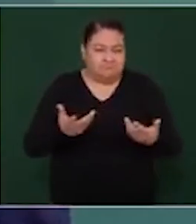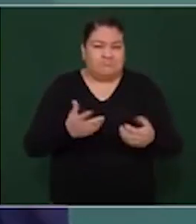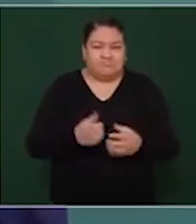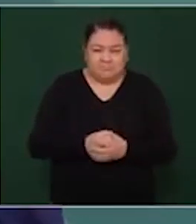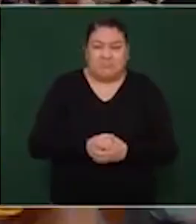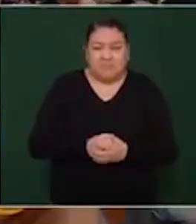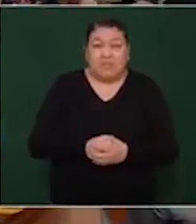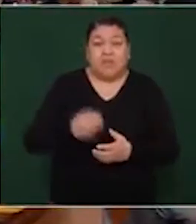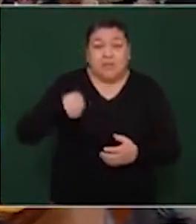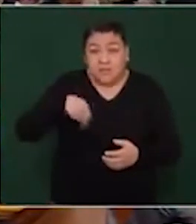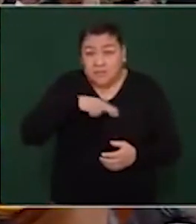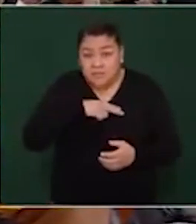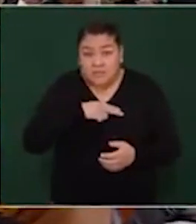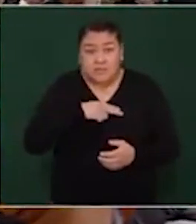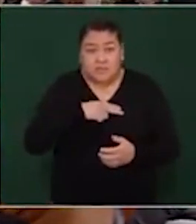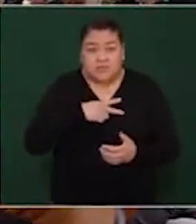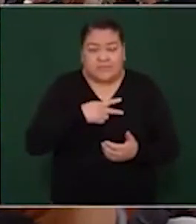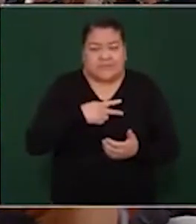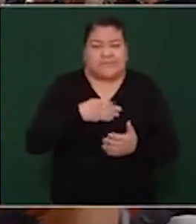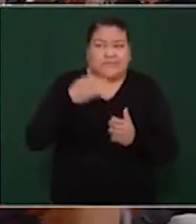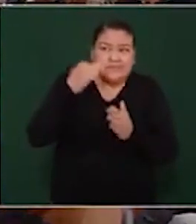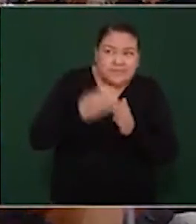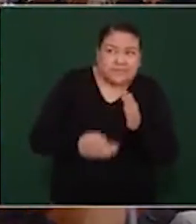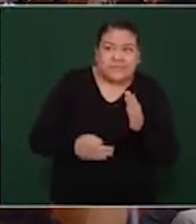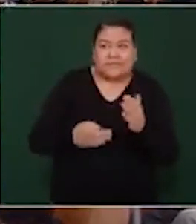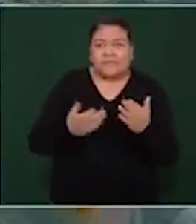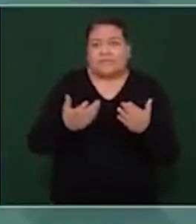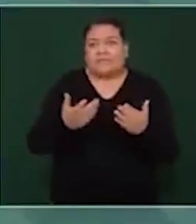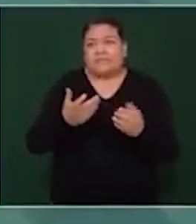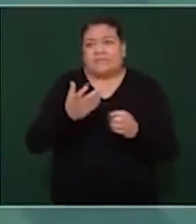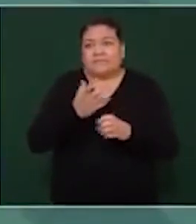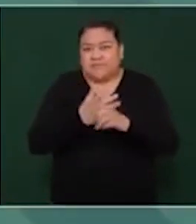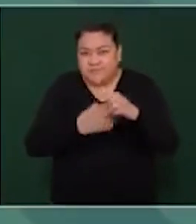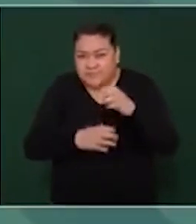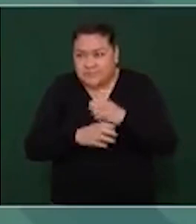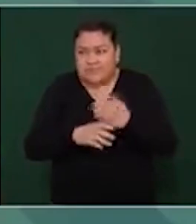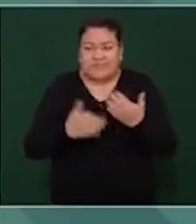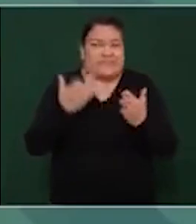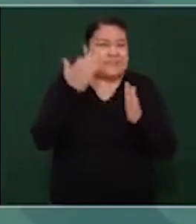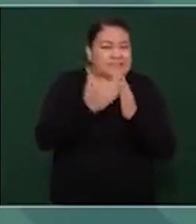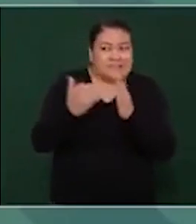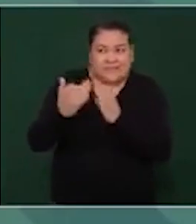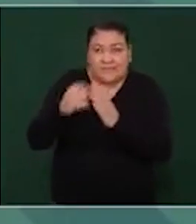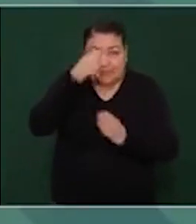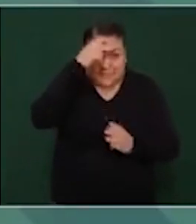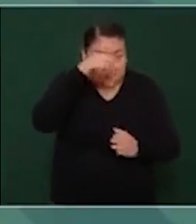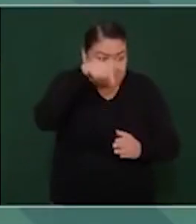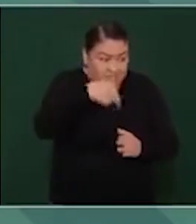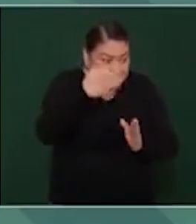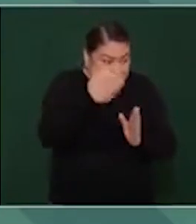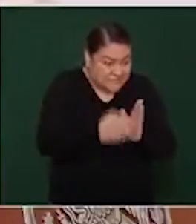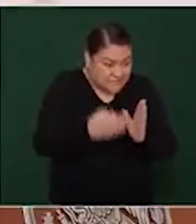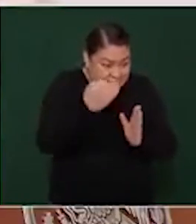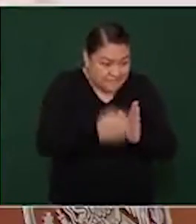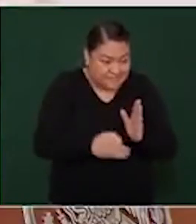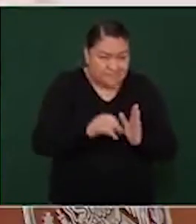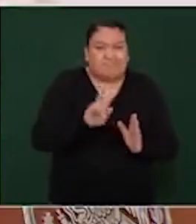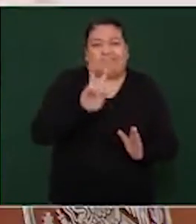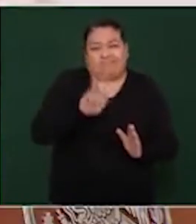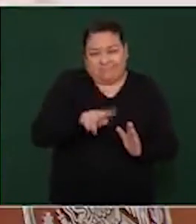Nos faltan recursos y hay muchas necesidades en México, pero